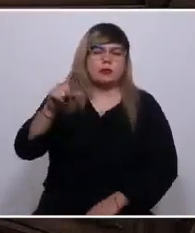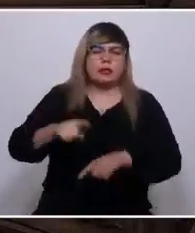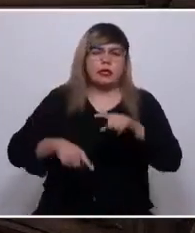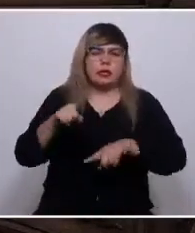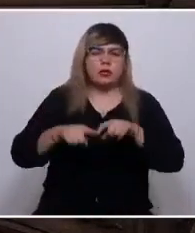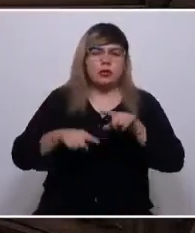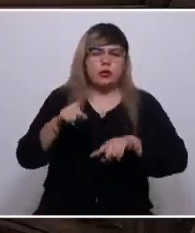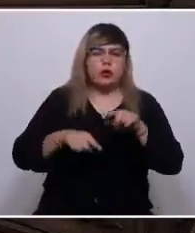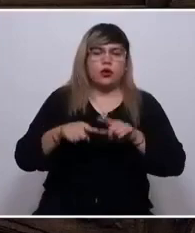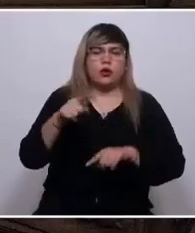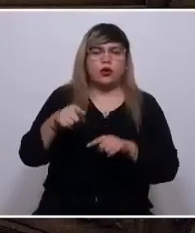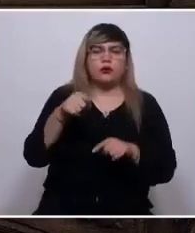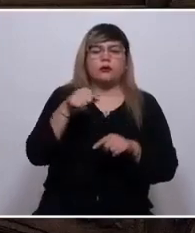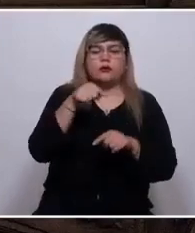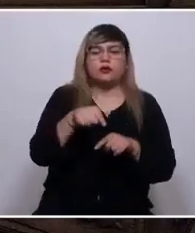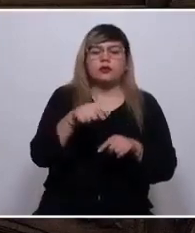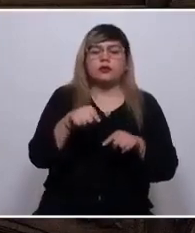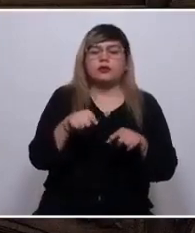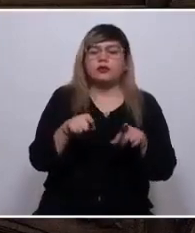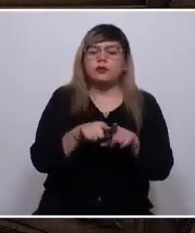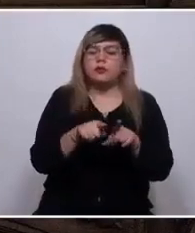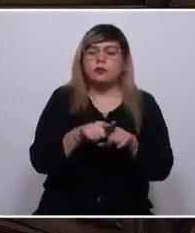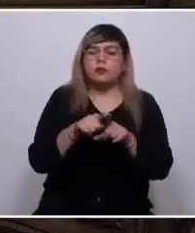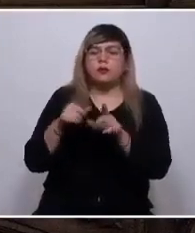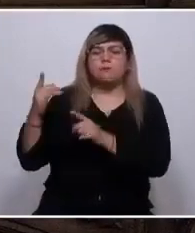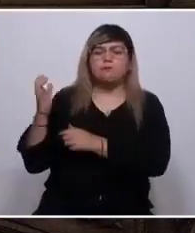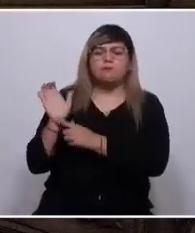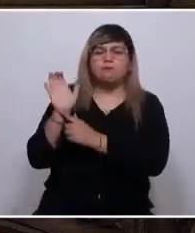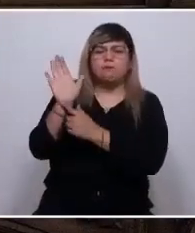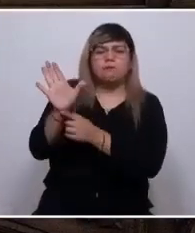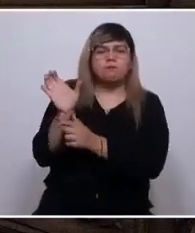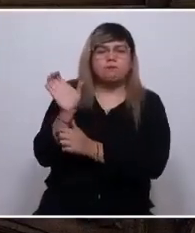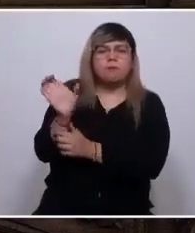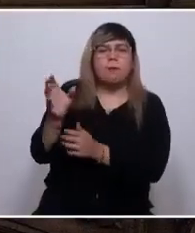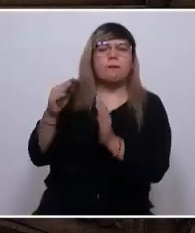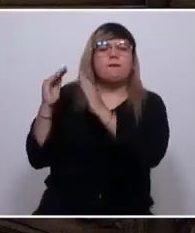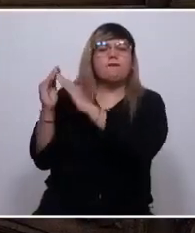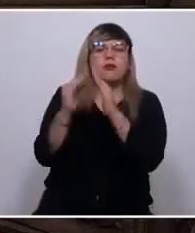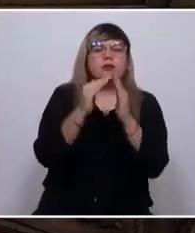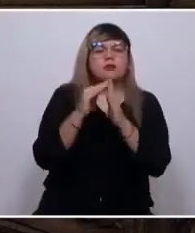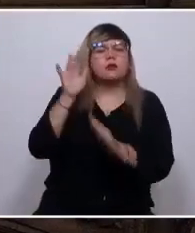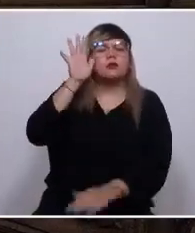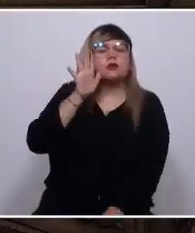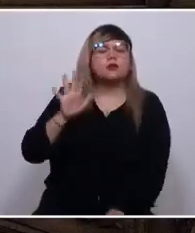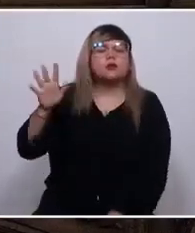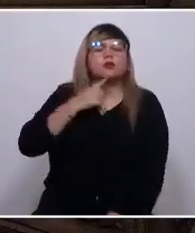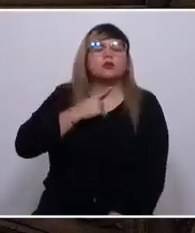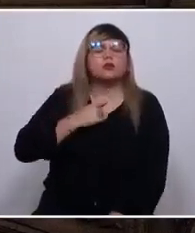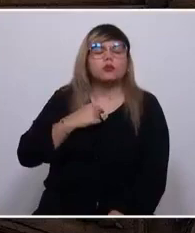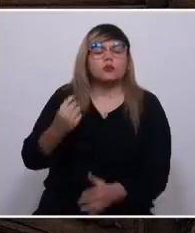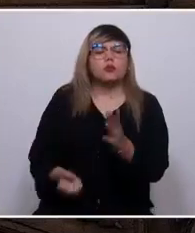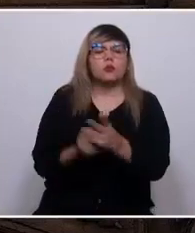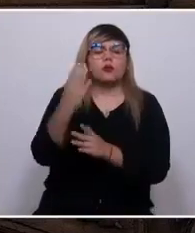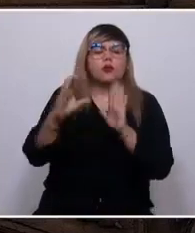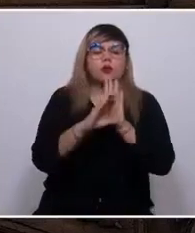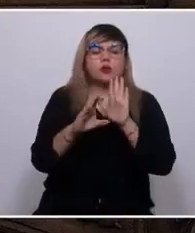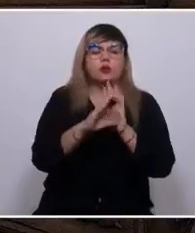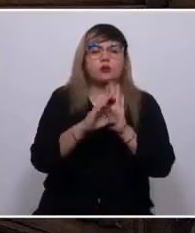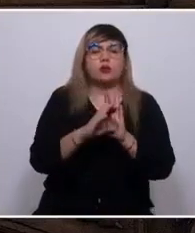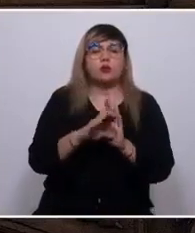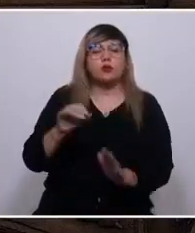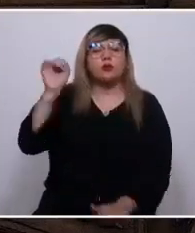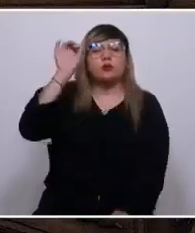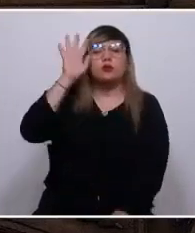de que en este antiguo trozo de Arrayán, cientos de vecinas y vecinos plasmaron sus sueños en esta nueva constitución. Soñar